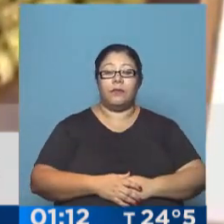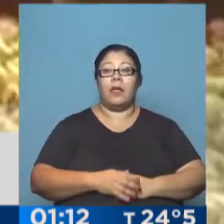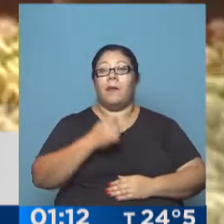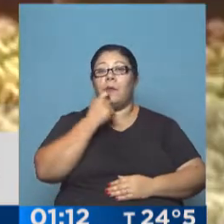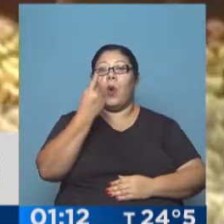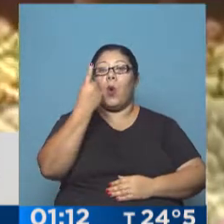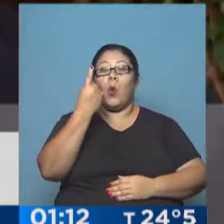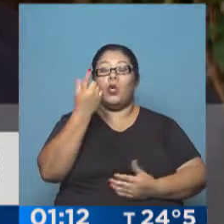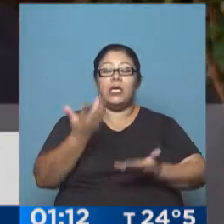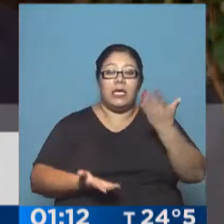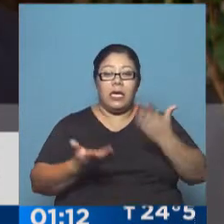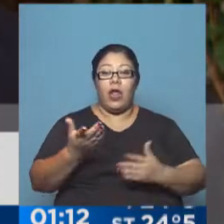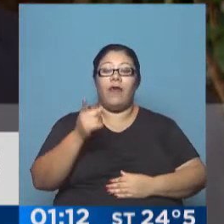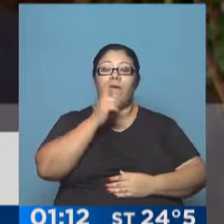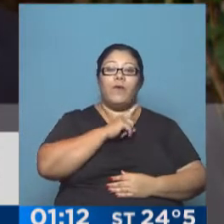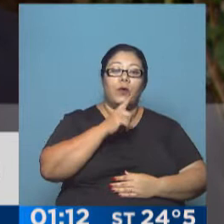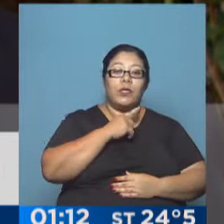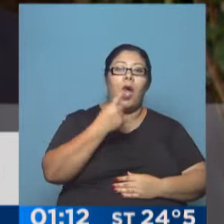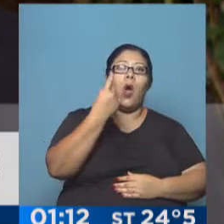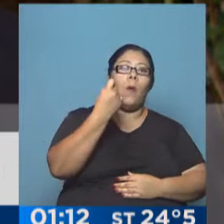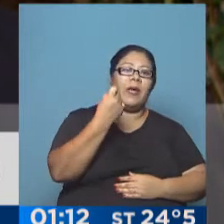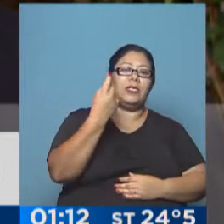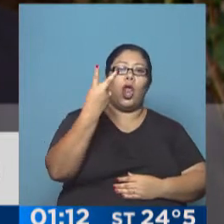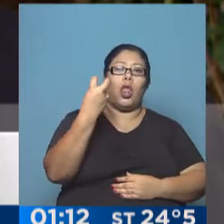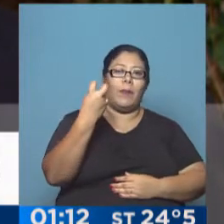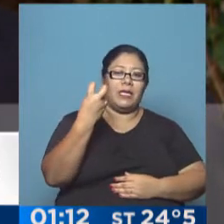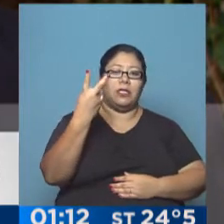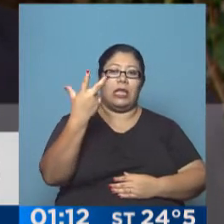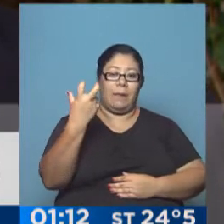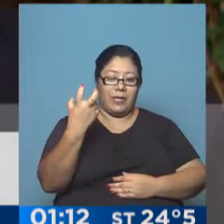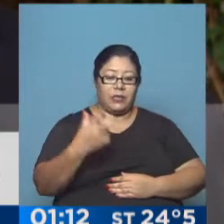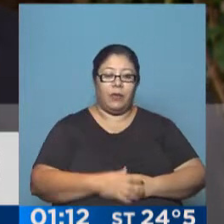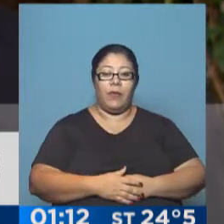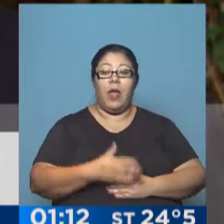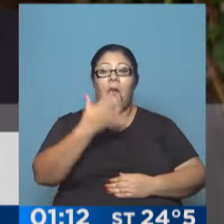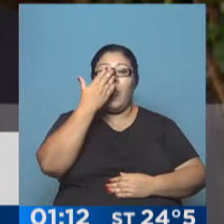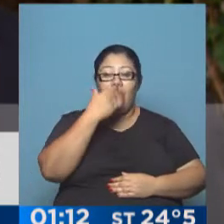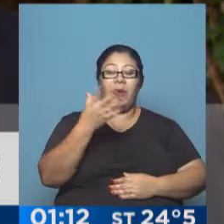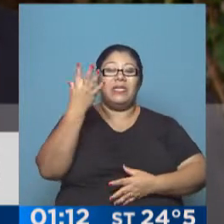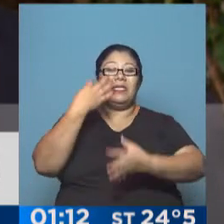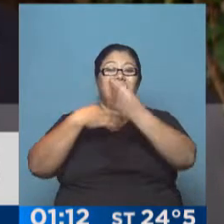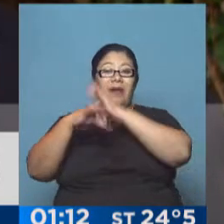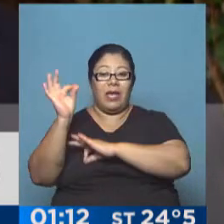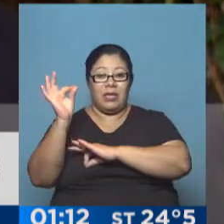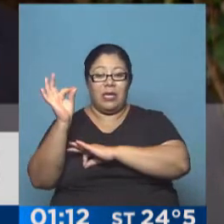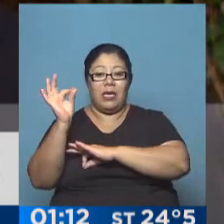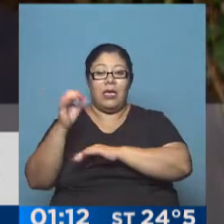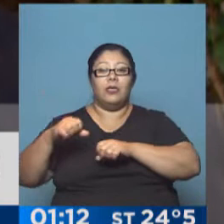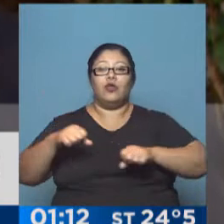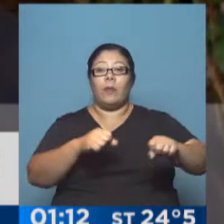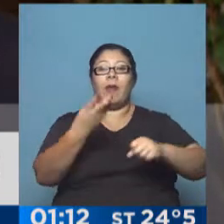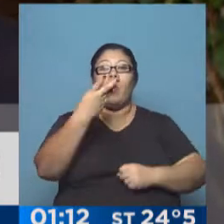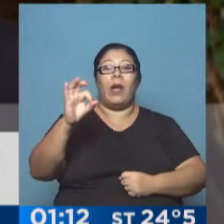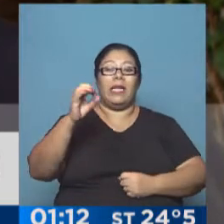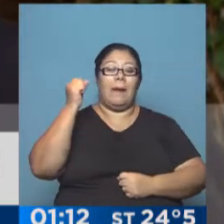se paga al productor entre uno o dos pesos en el Valle de Río Negro. Esa pera se vende en el mercado, en supermercado, a 40